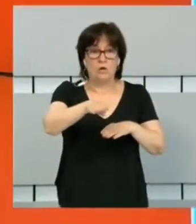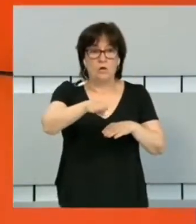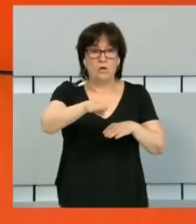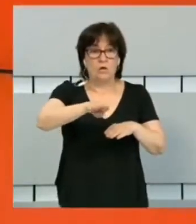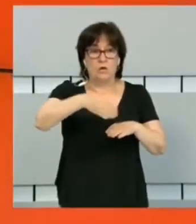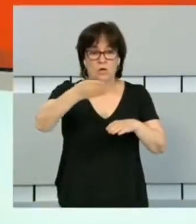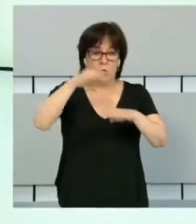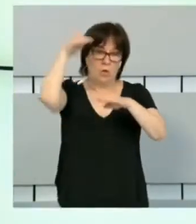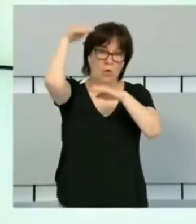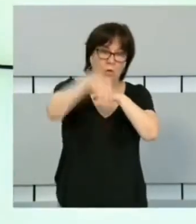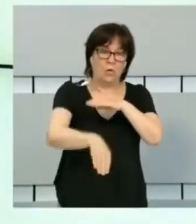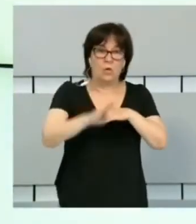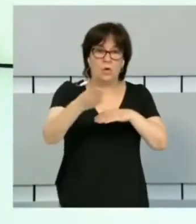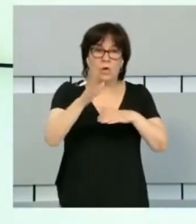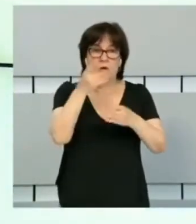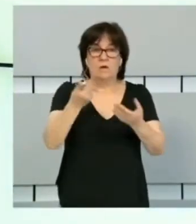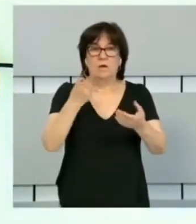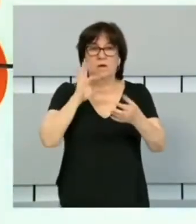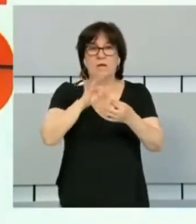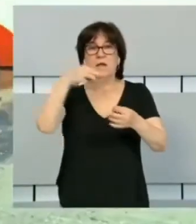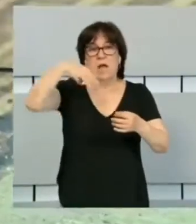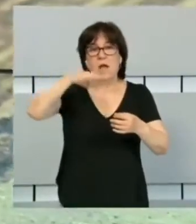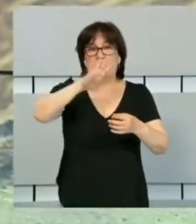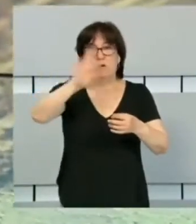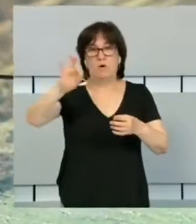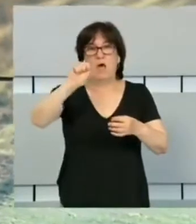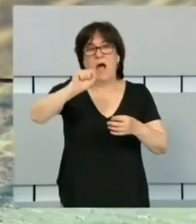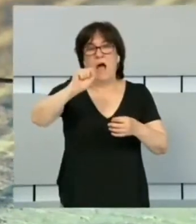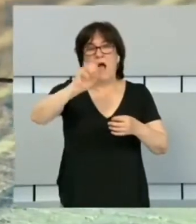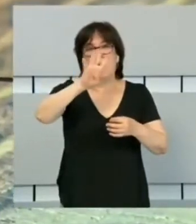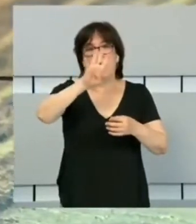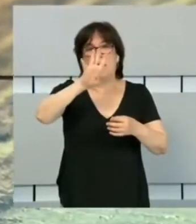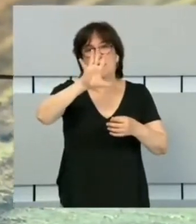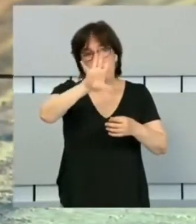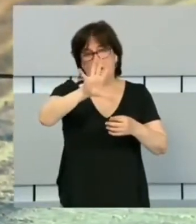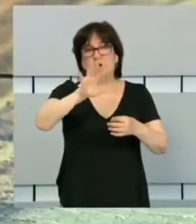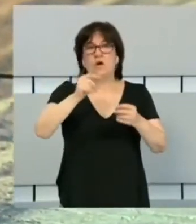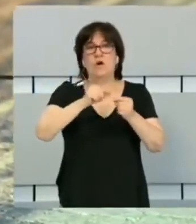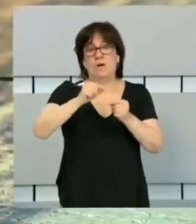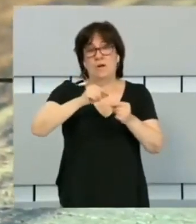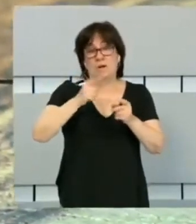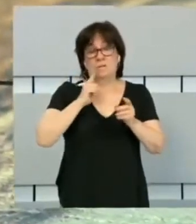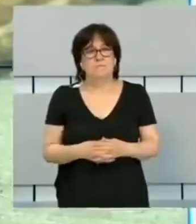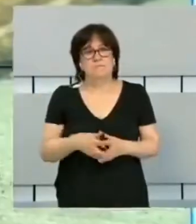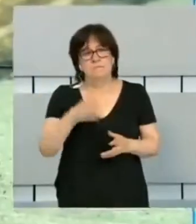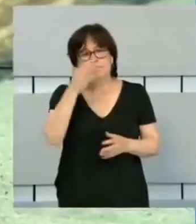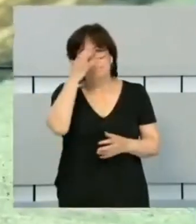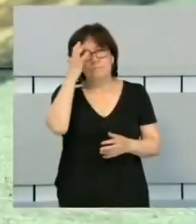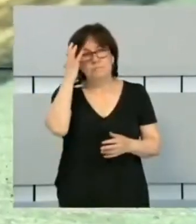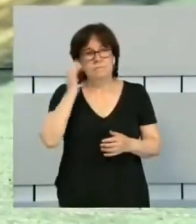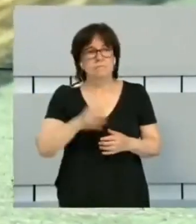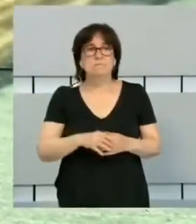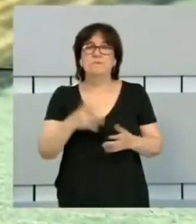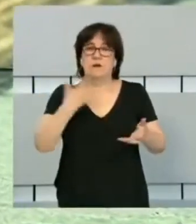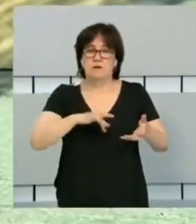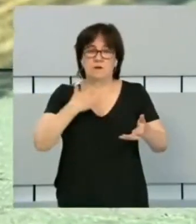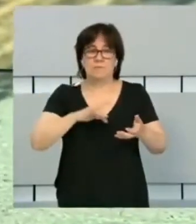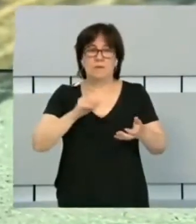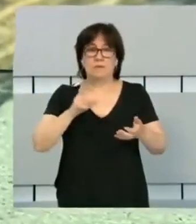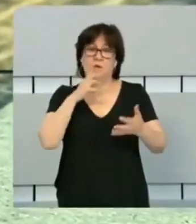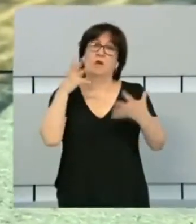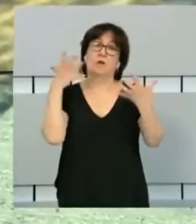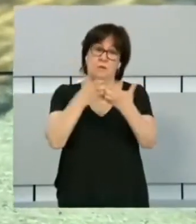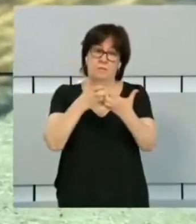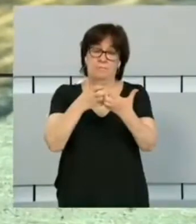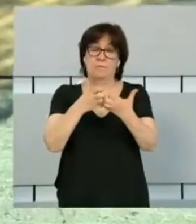caído por un terraplén en la vía que enlaza la M40 con la A5 sentido Badajoz. Hay dos heridos graves. Y en Sevilla, otro